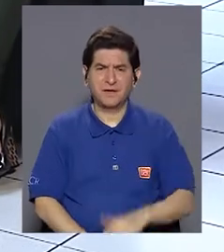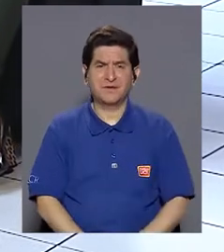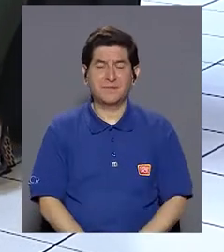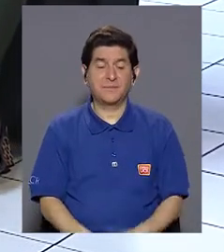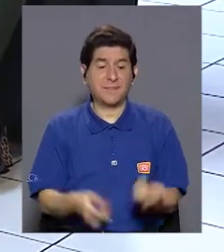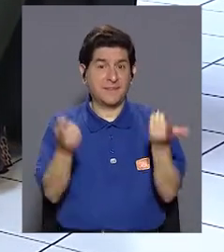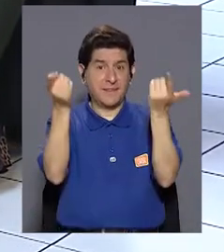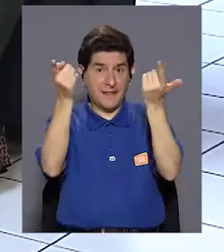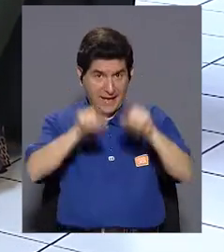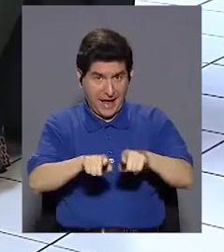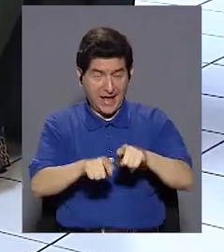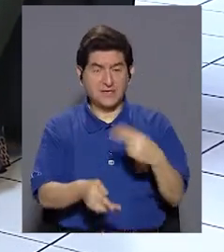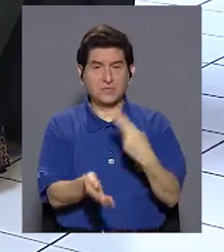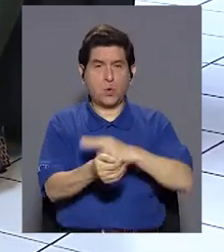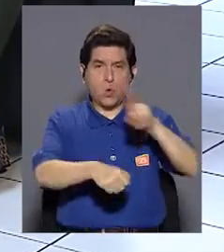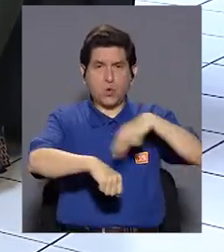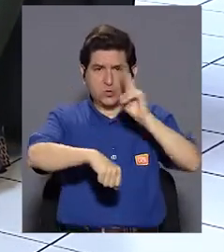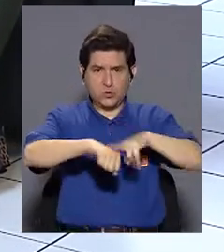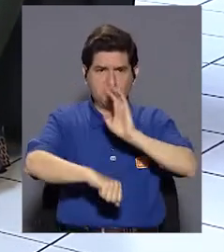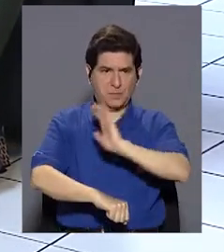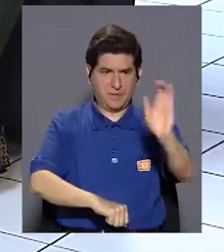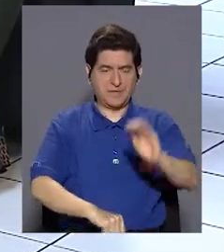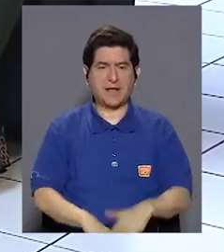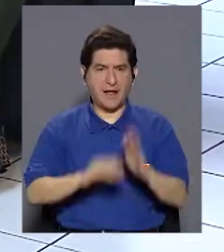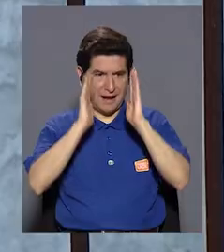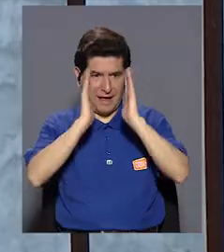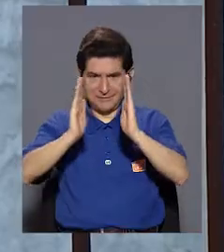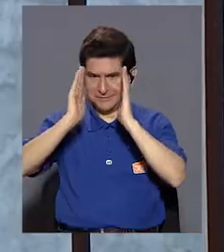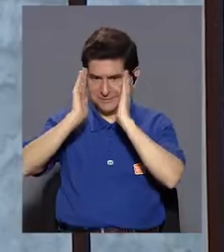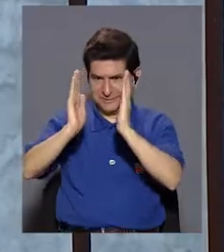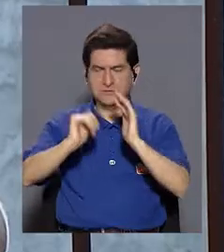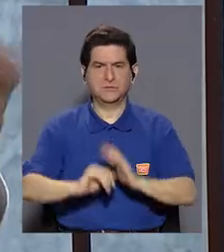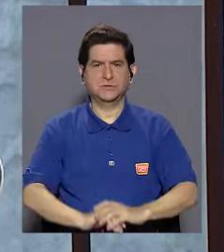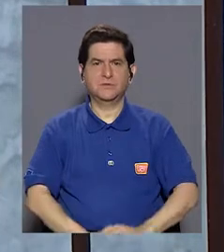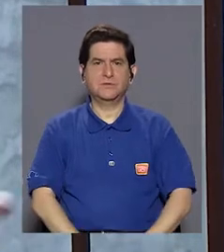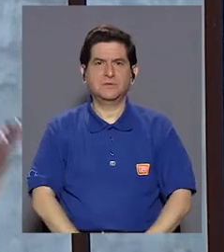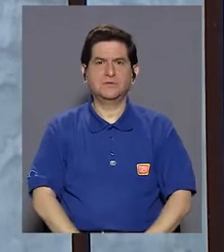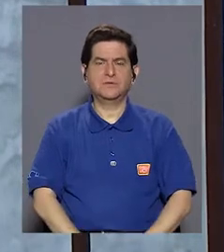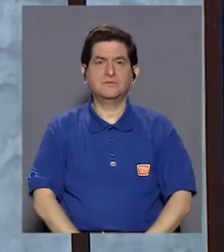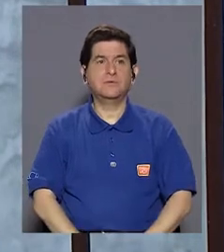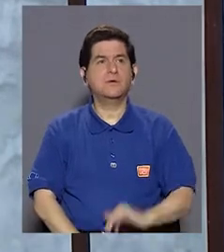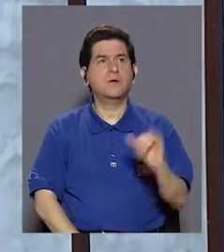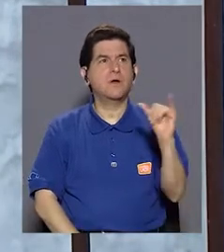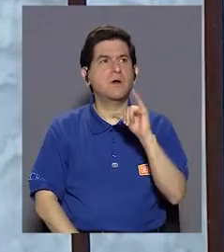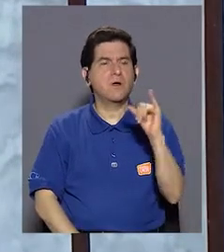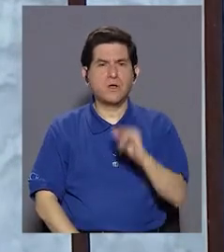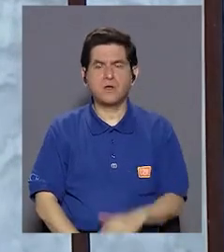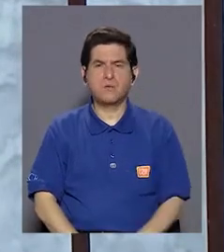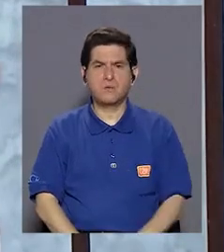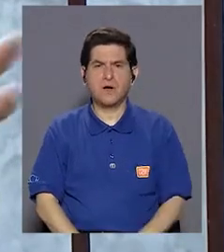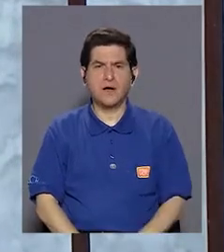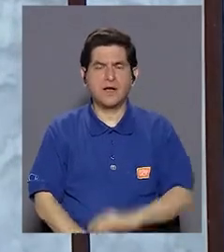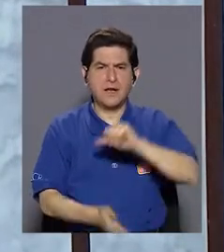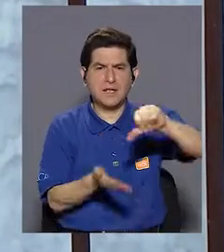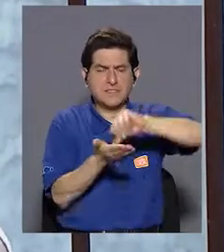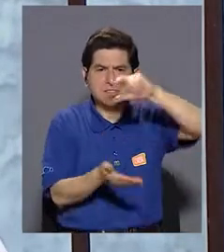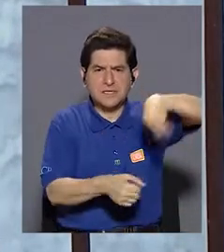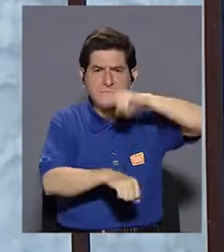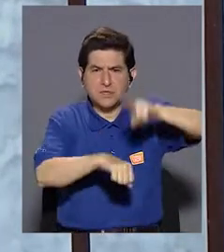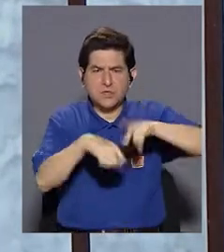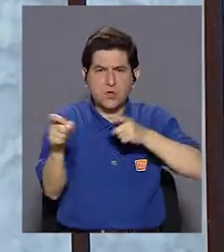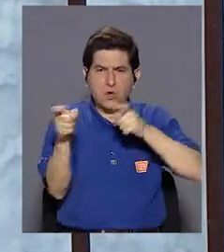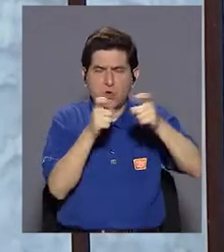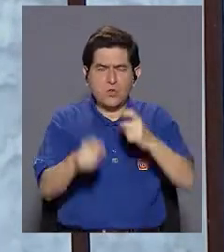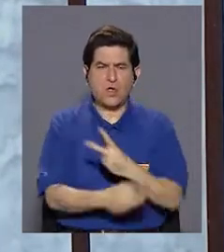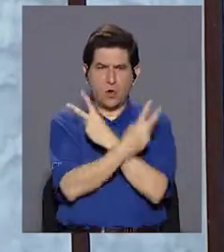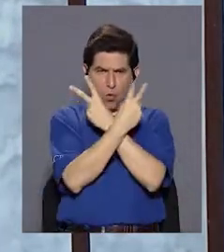Bueno, en el caso de lo que el Hospital Nacional de Niños está recibiendo y también a través del Centro Nacional de